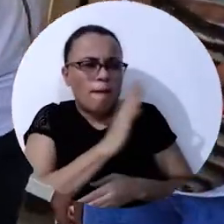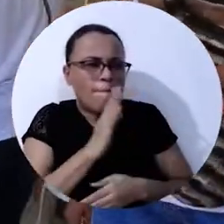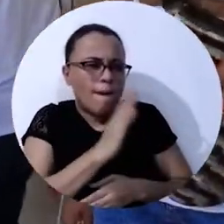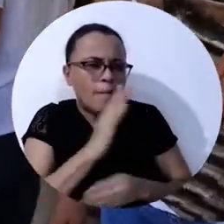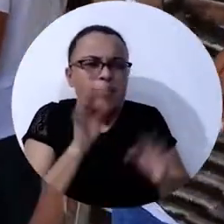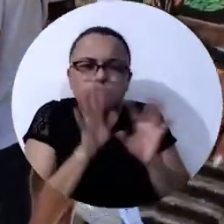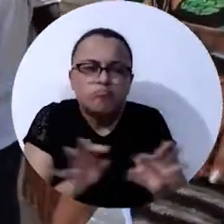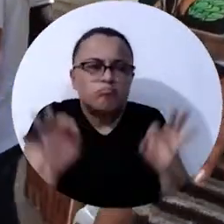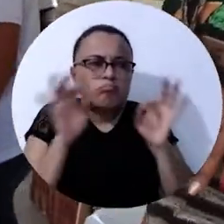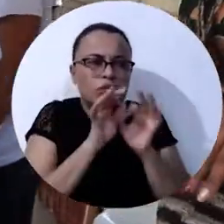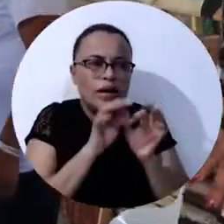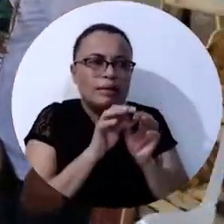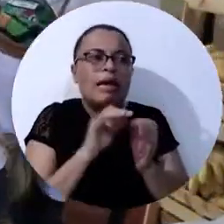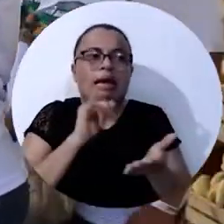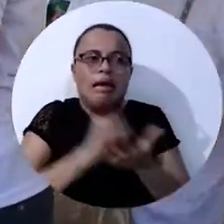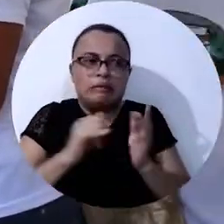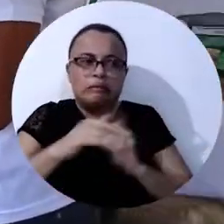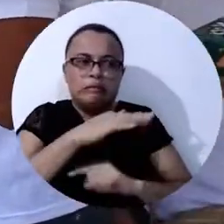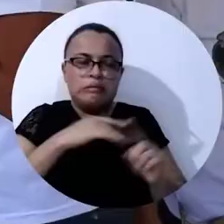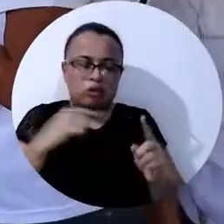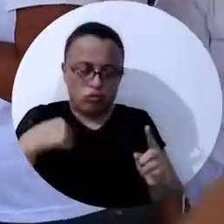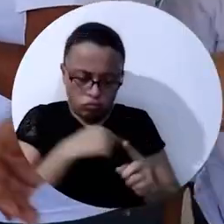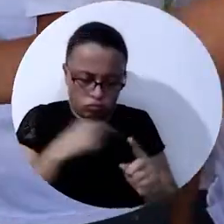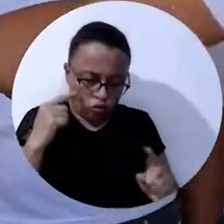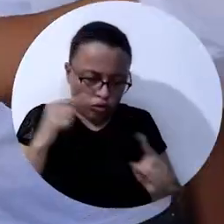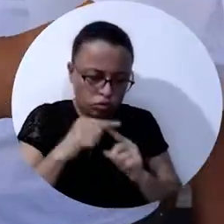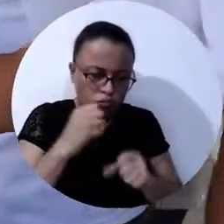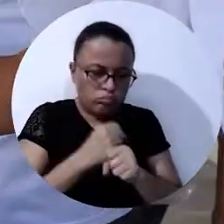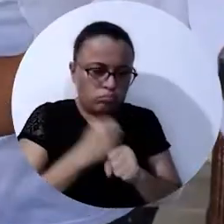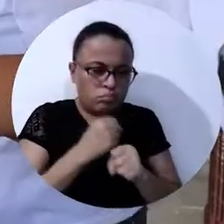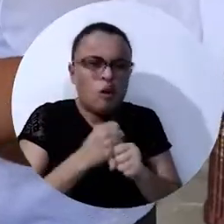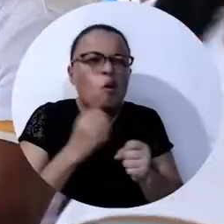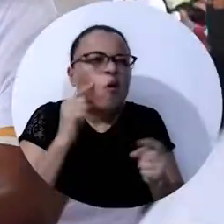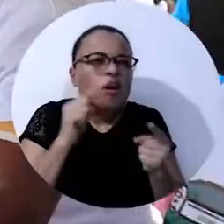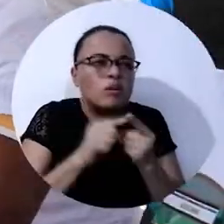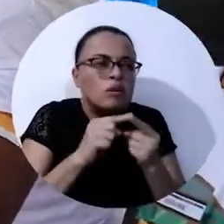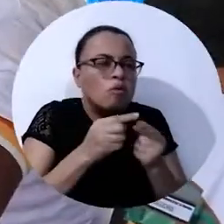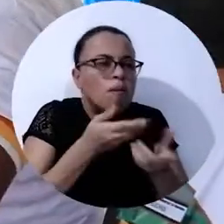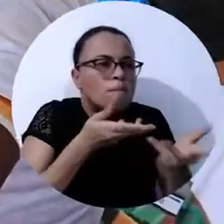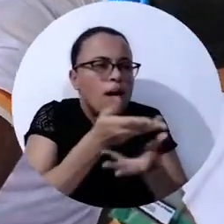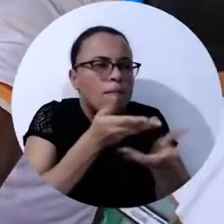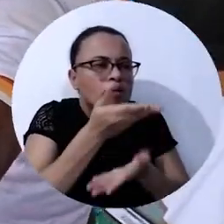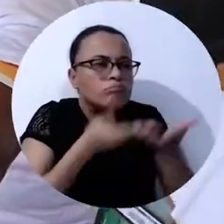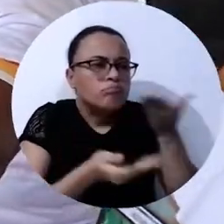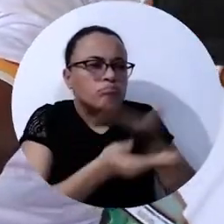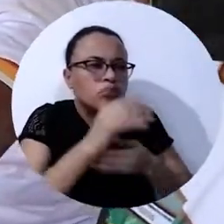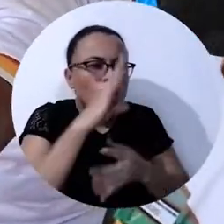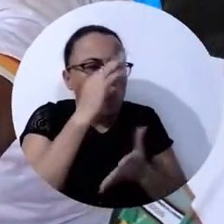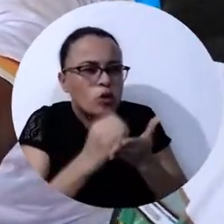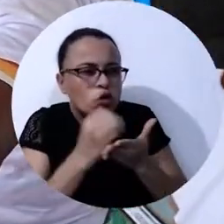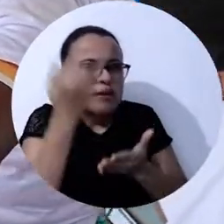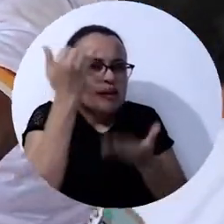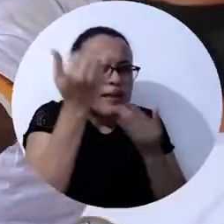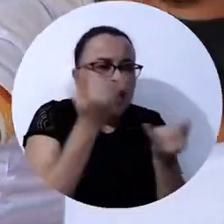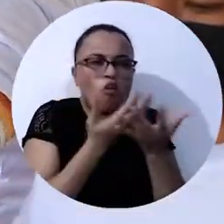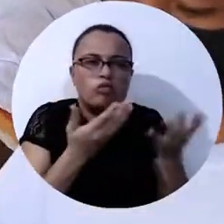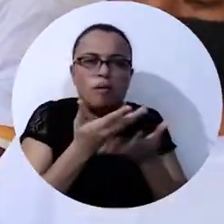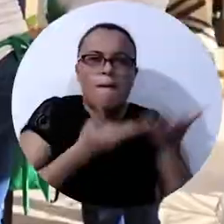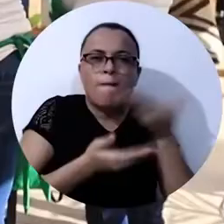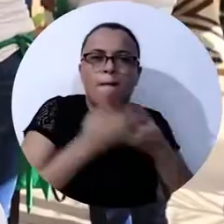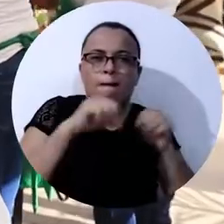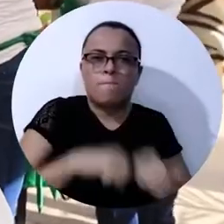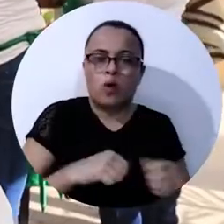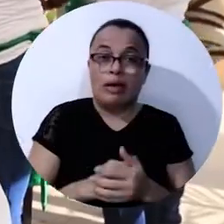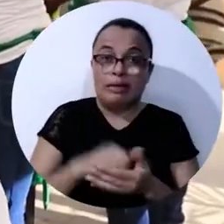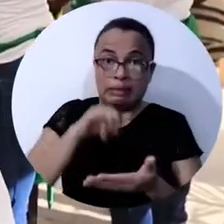establezcan ese cara a cara. Dentro de ese marco estamos trabajando precisamente para que ellos intercambien opiniones, intercambien ideas.